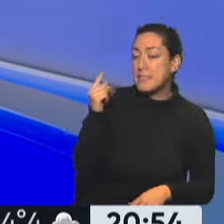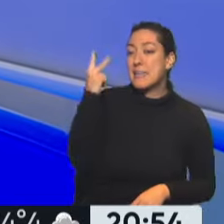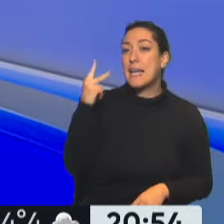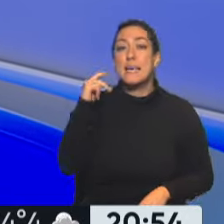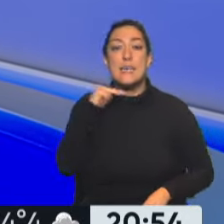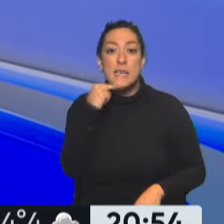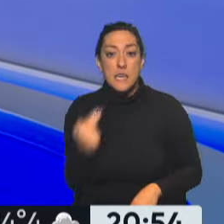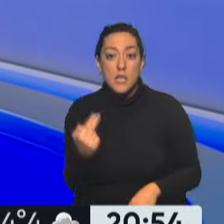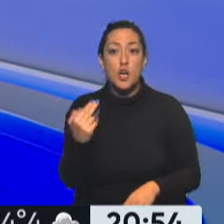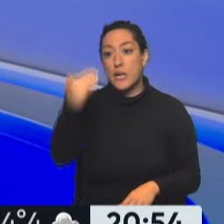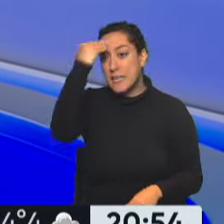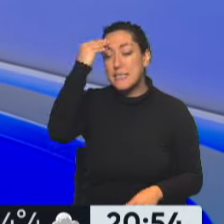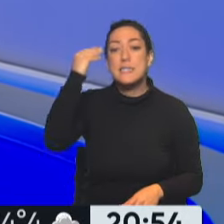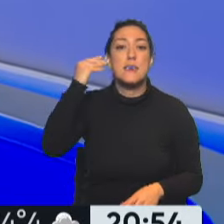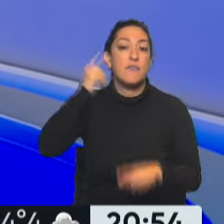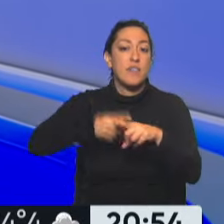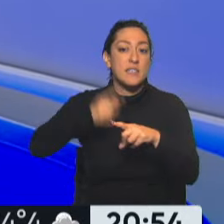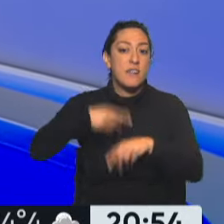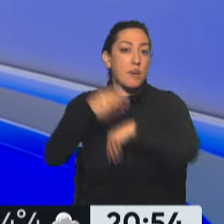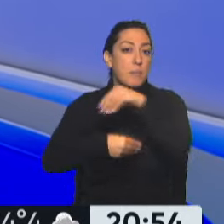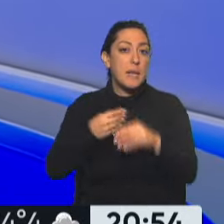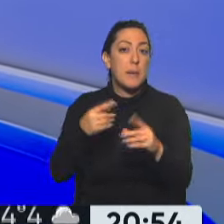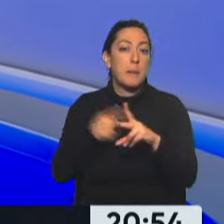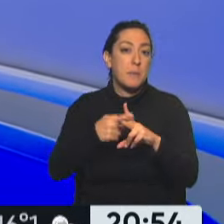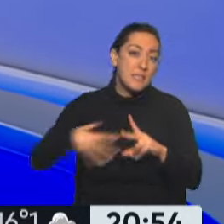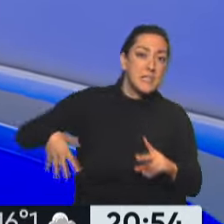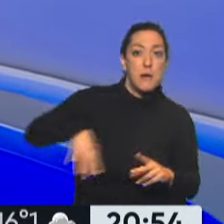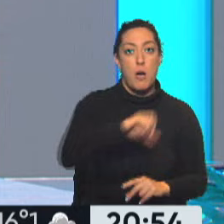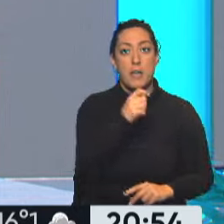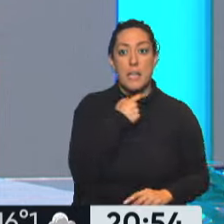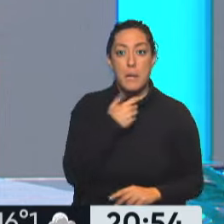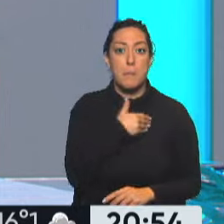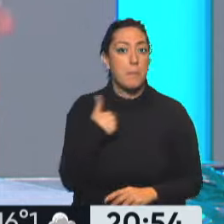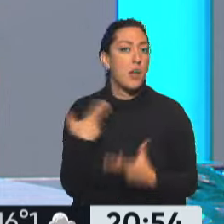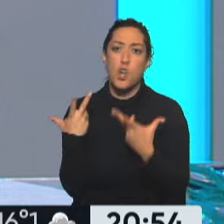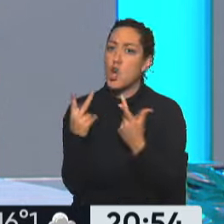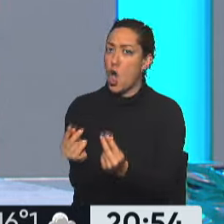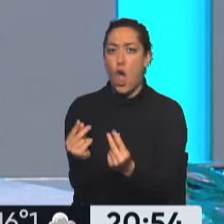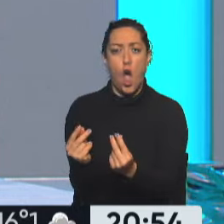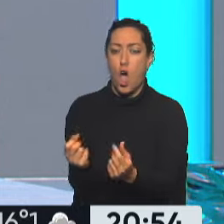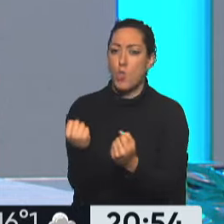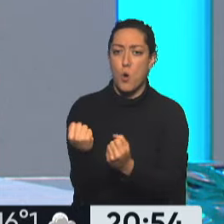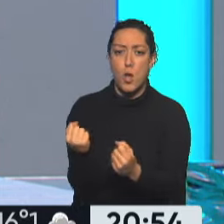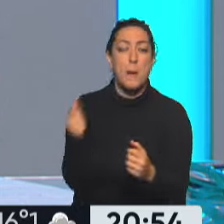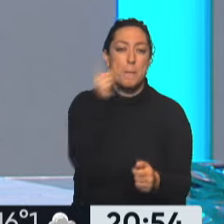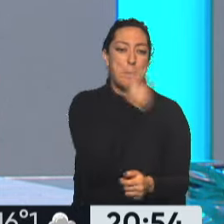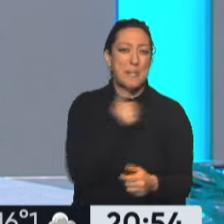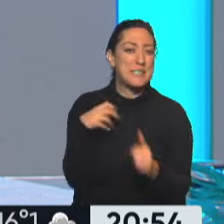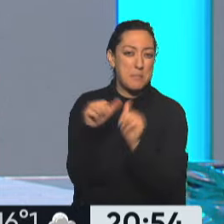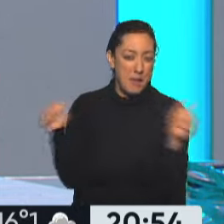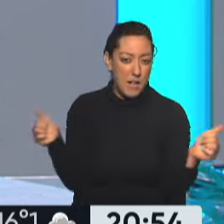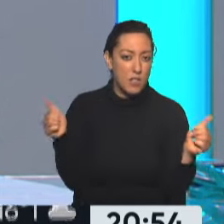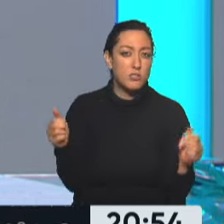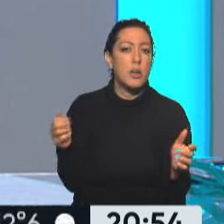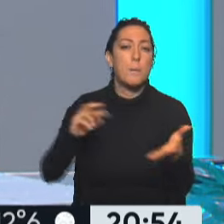hijos al cumpleaños de 15 de una prima. Fiesta familiar. Claro. Los quiere llevar. Claro. La mamá se opone. Se opone. estaban separados, por supuesto. Estaban separados. Y ya